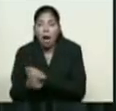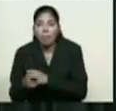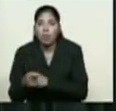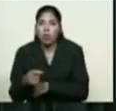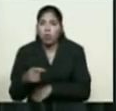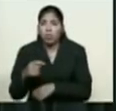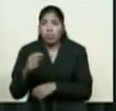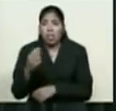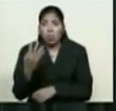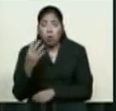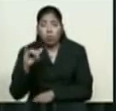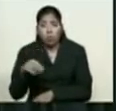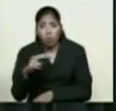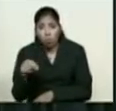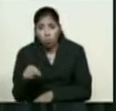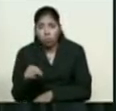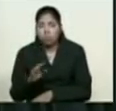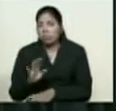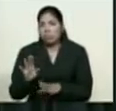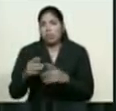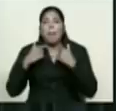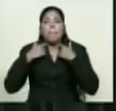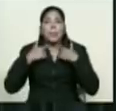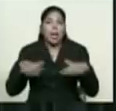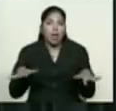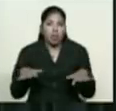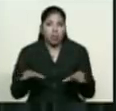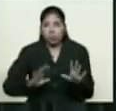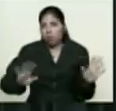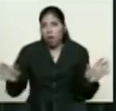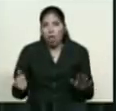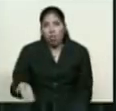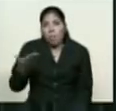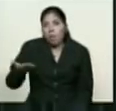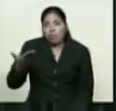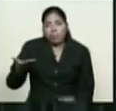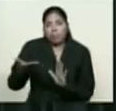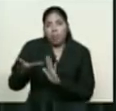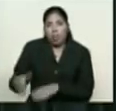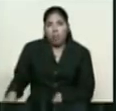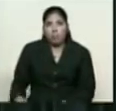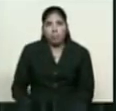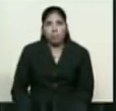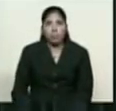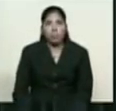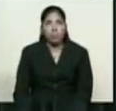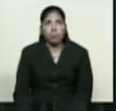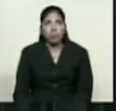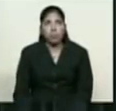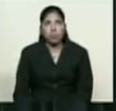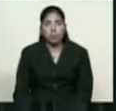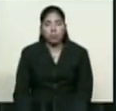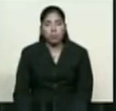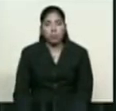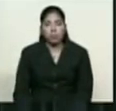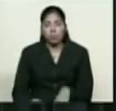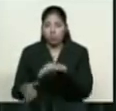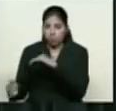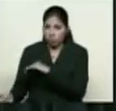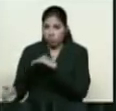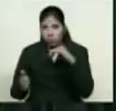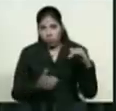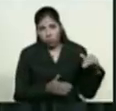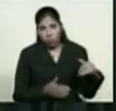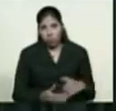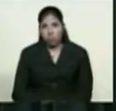reconversión monetaria, es decir, pierden su valor o curso legal. Paso a dar detalles sobre el